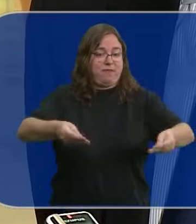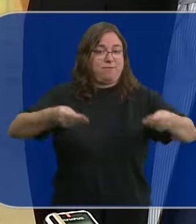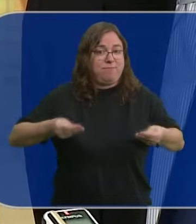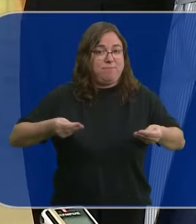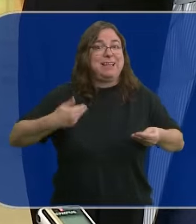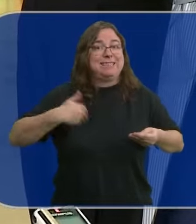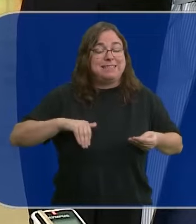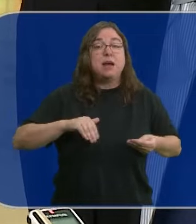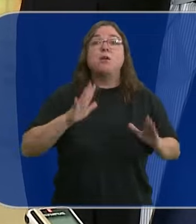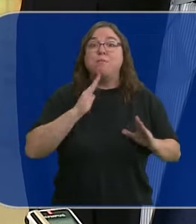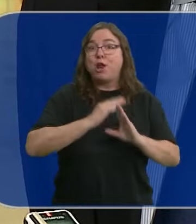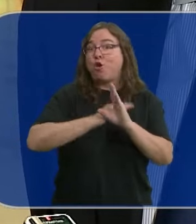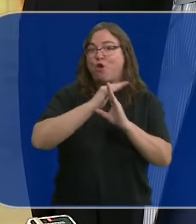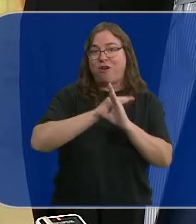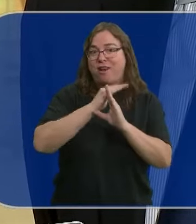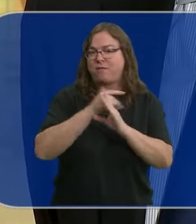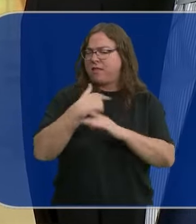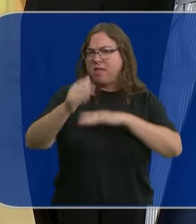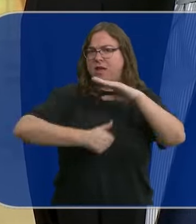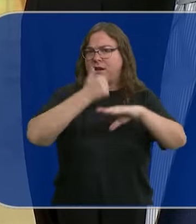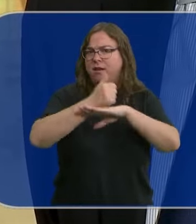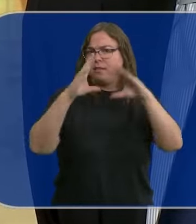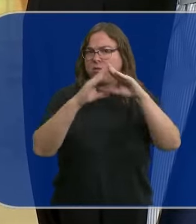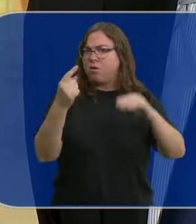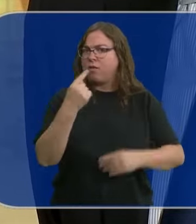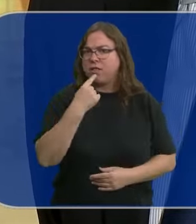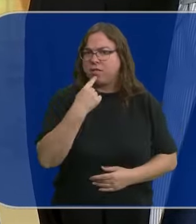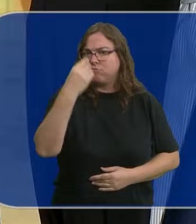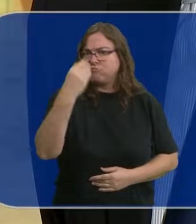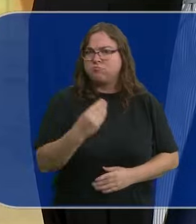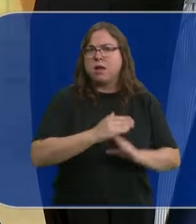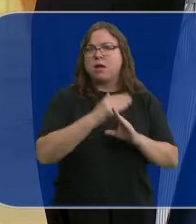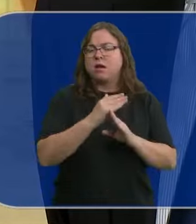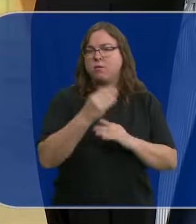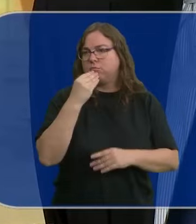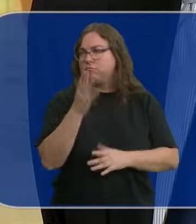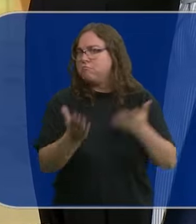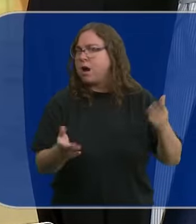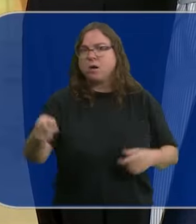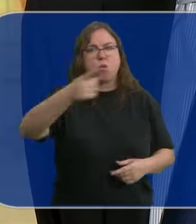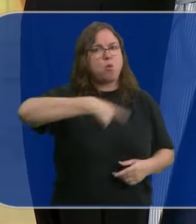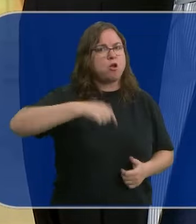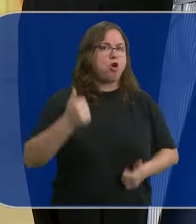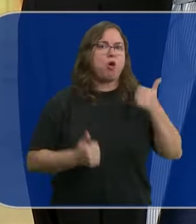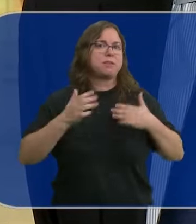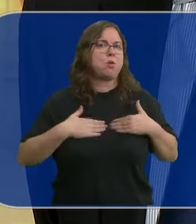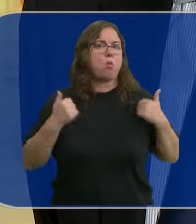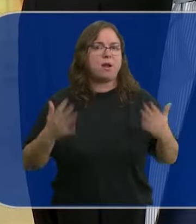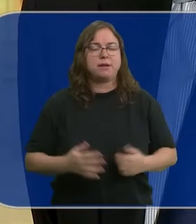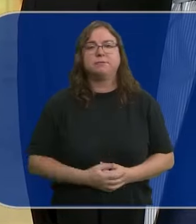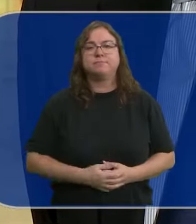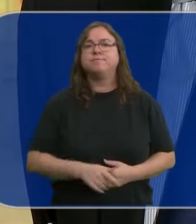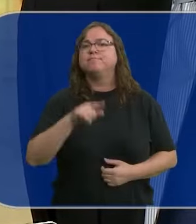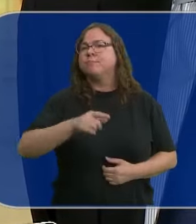técnicos, pero el nivel, como comentaba el propio rector, es un nivel parangonable a cualquiera y podemos competir con cualquiera.